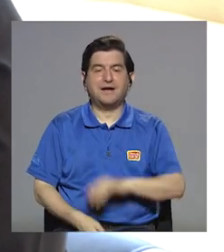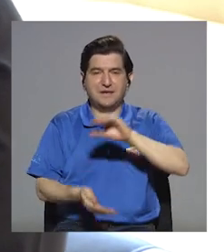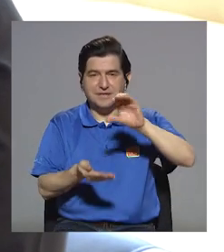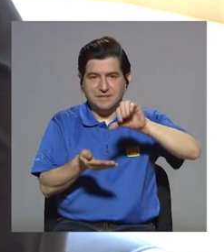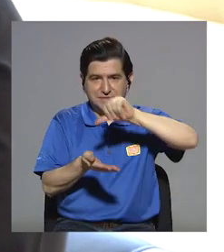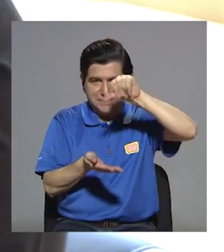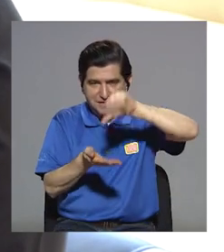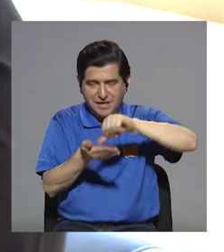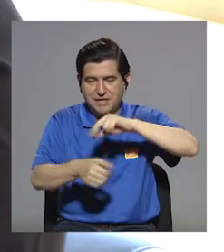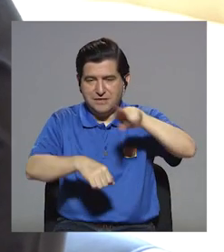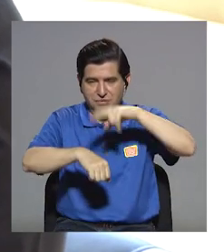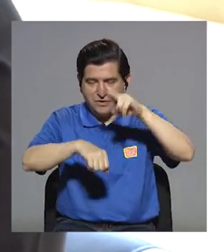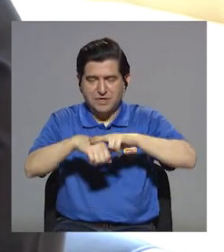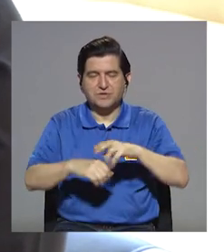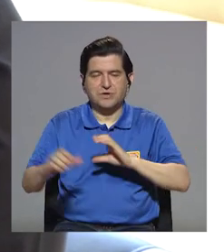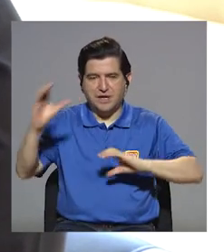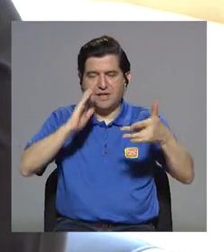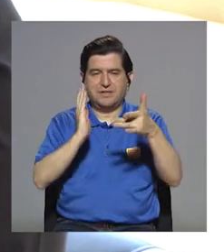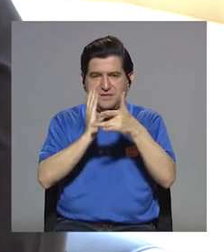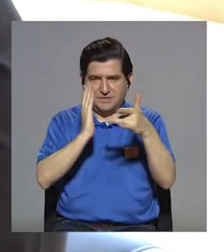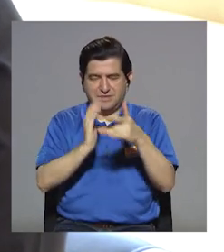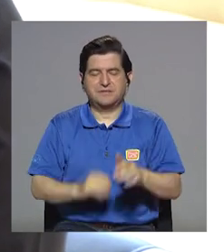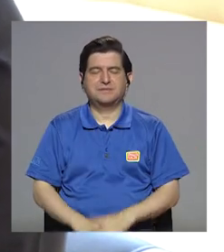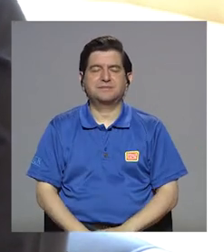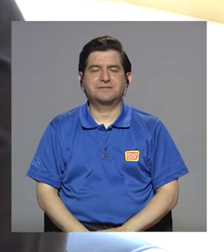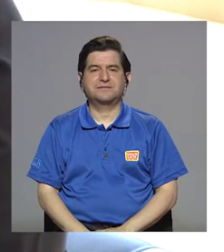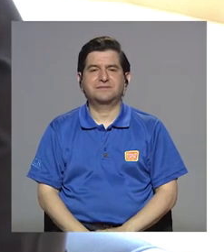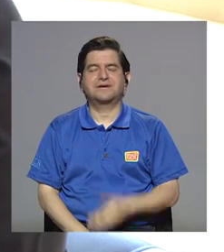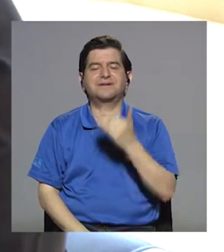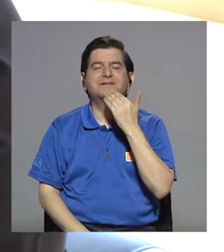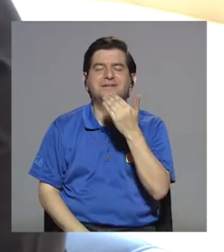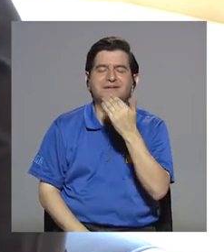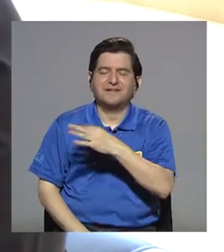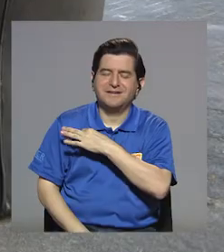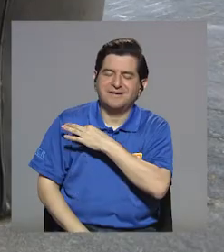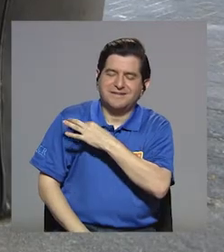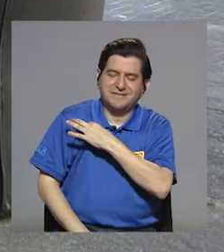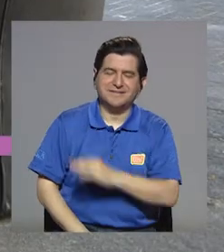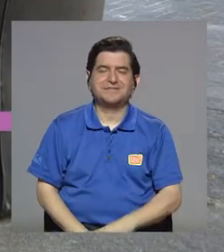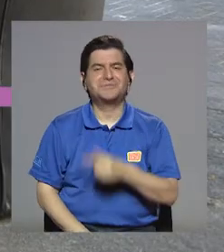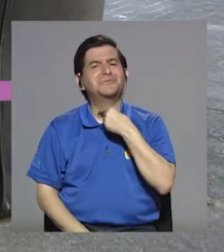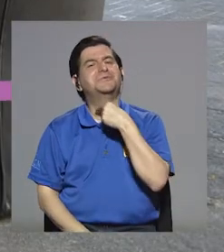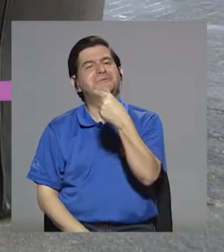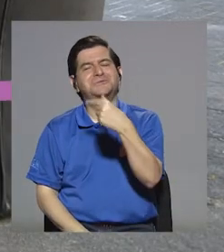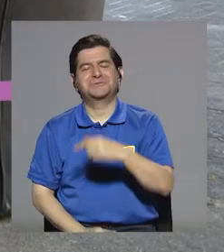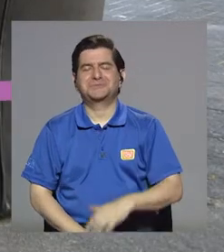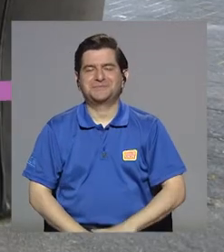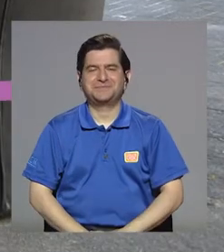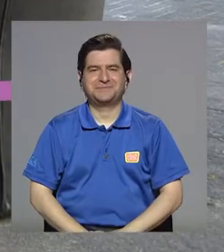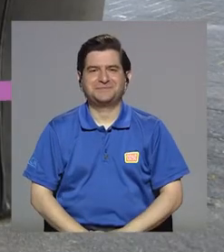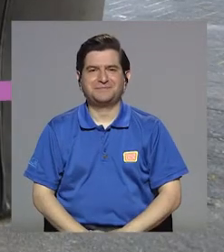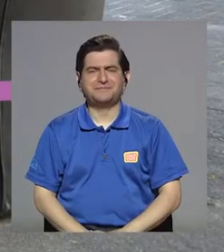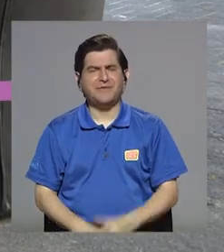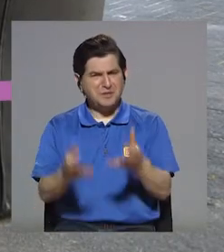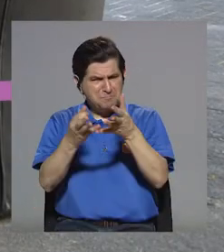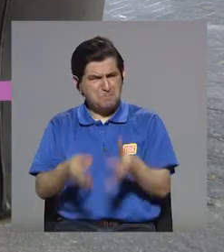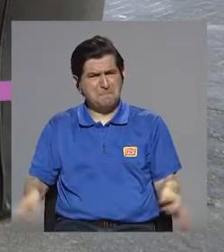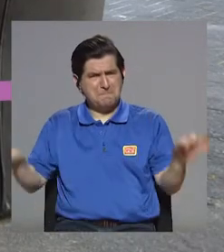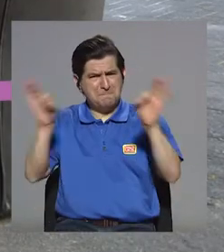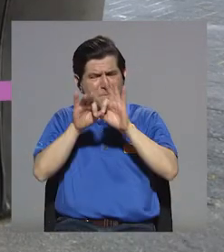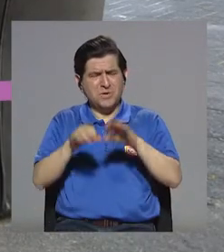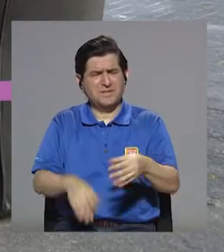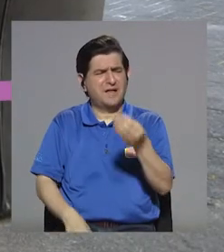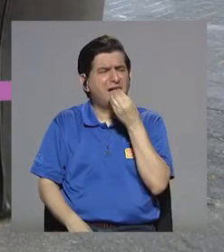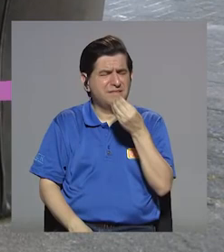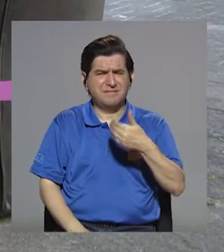Centro Nacional de Ciencia y Tecnología de acá, de nuestra universidad. Bienvenida. Muchas gracias por la invitación. Con mucho gusto. ¿Por qué es importante